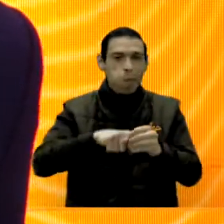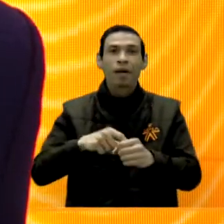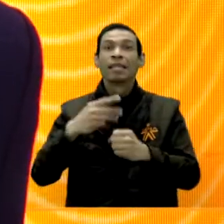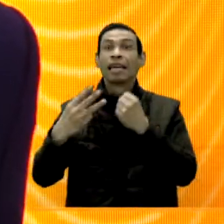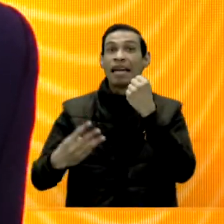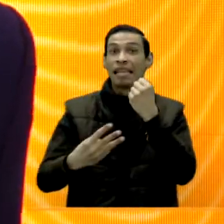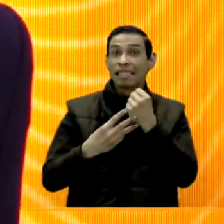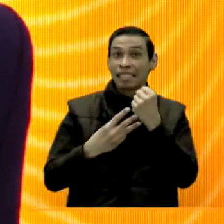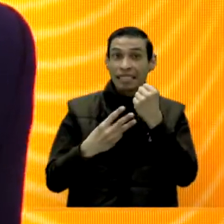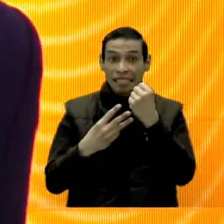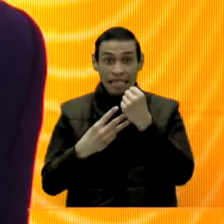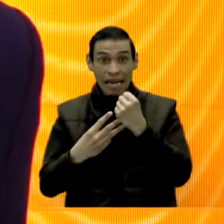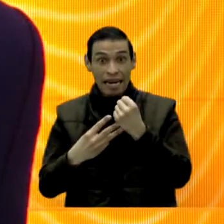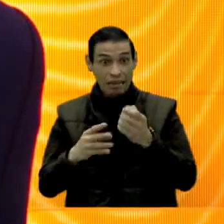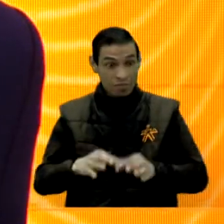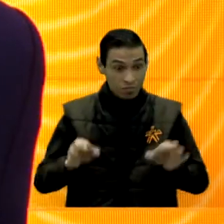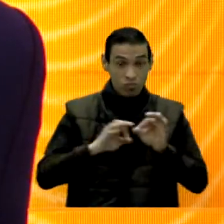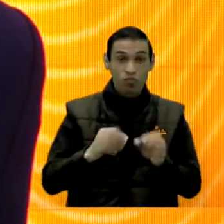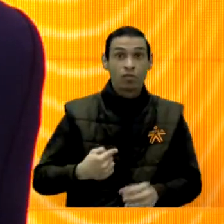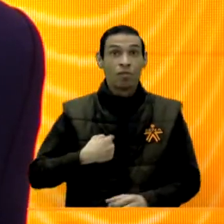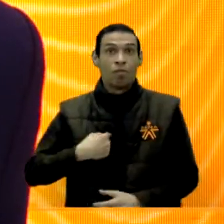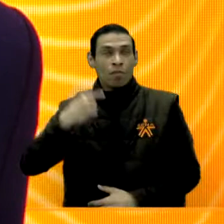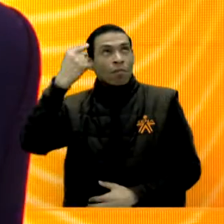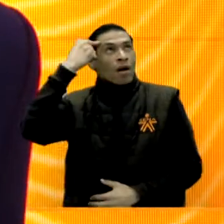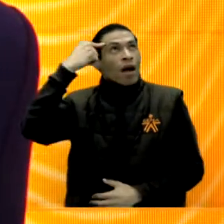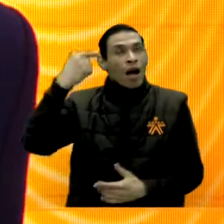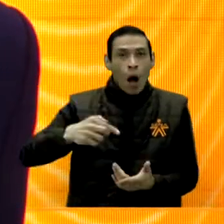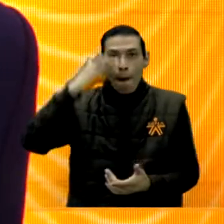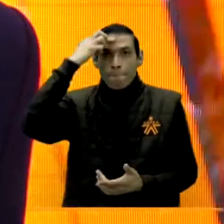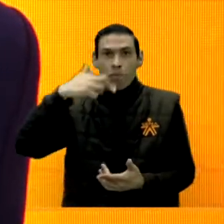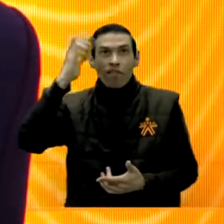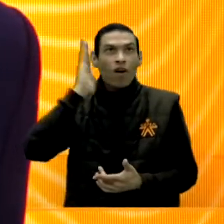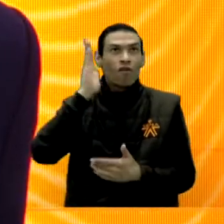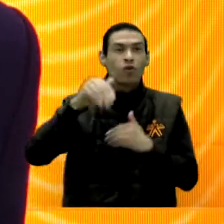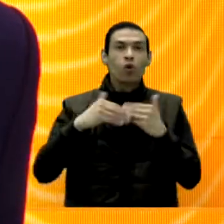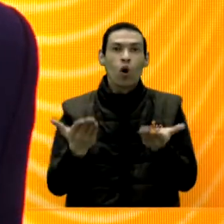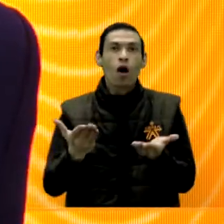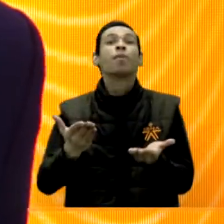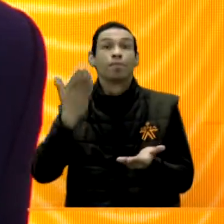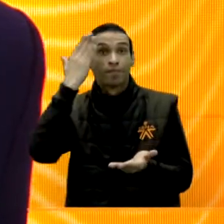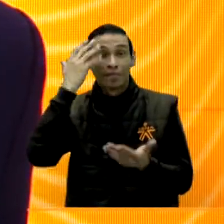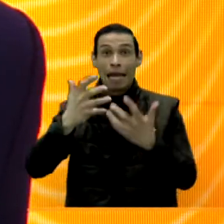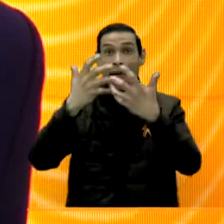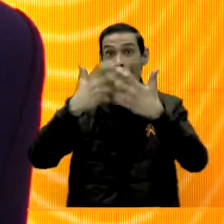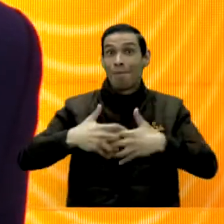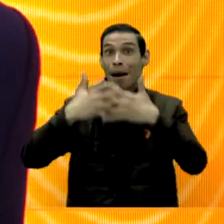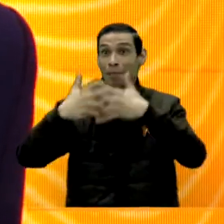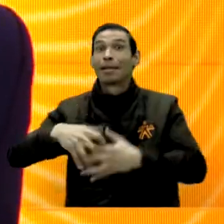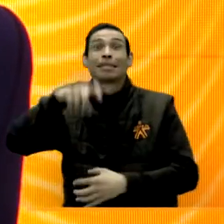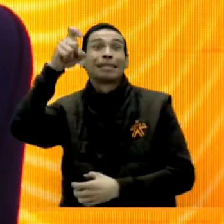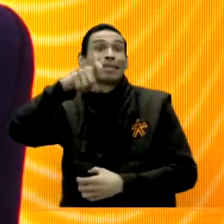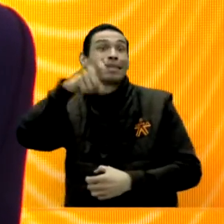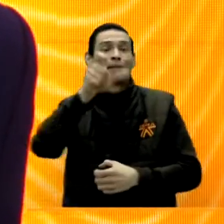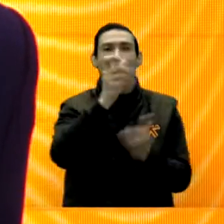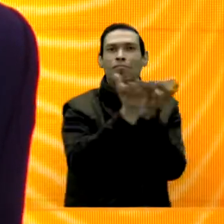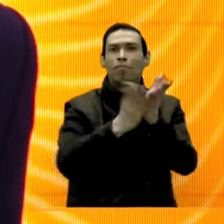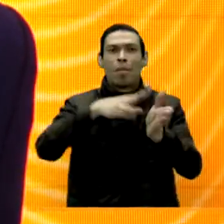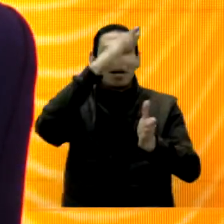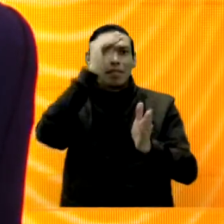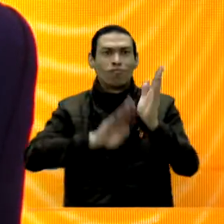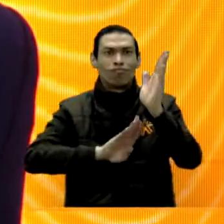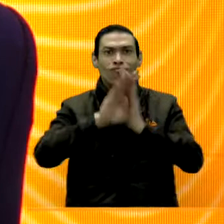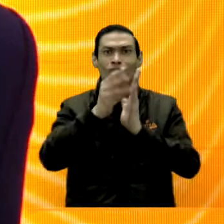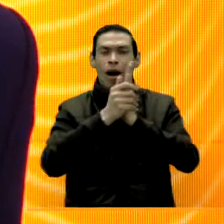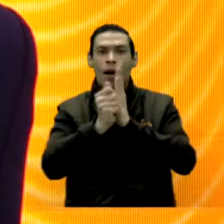SENA, se vinculen a ellos, miren su carrera profesional hacia adelante porque las empresas lo necesitamos. Necesitamos esa visión y esa mezcla de generaciones